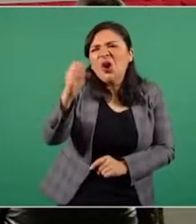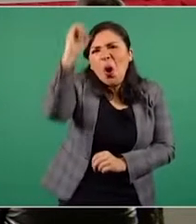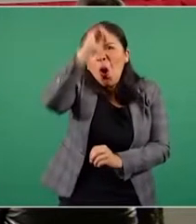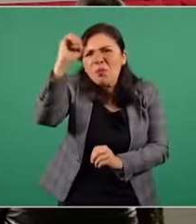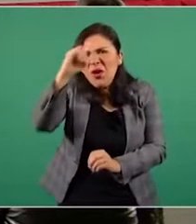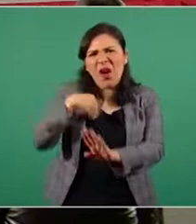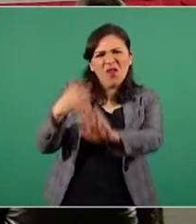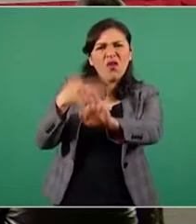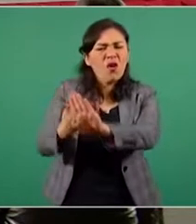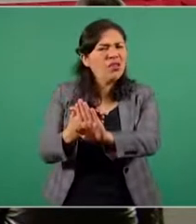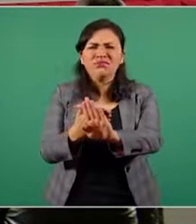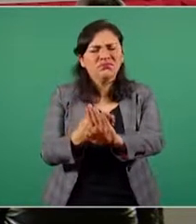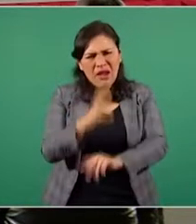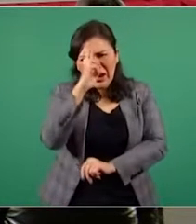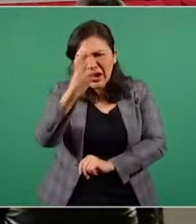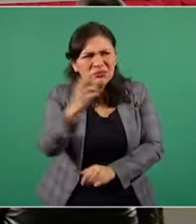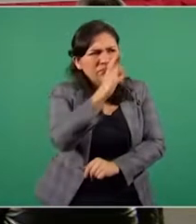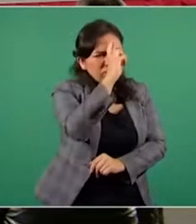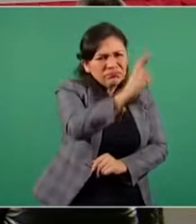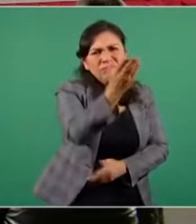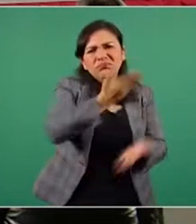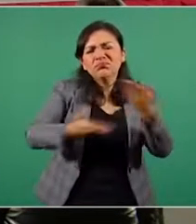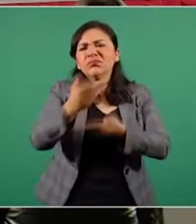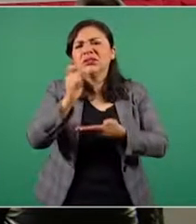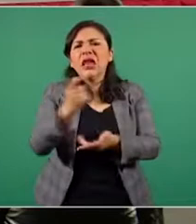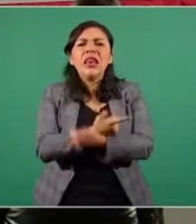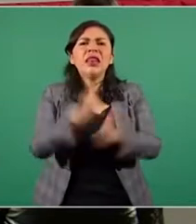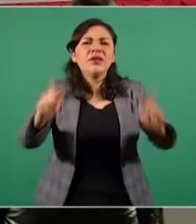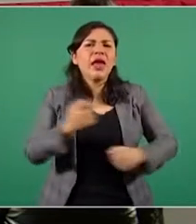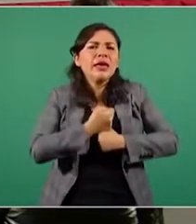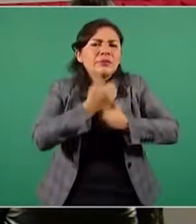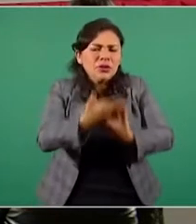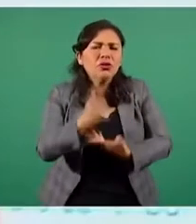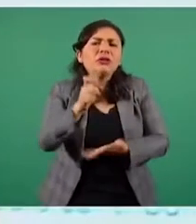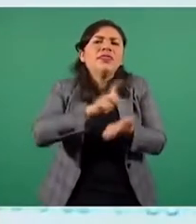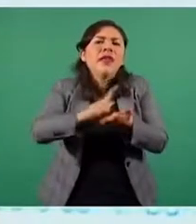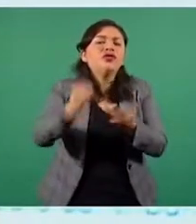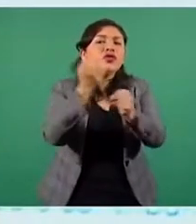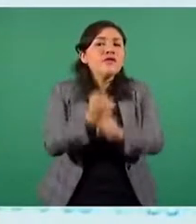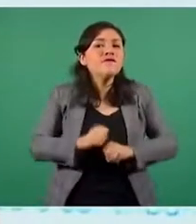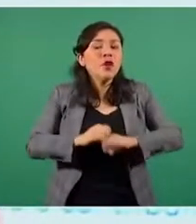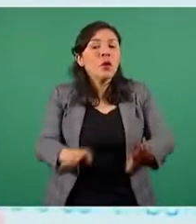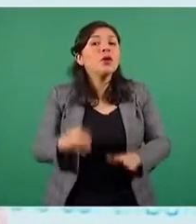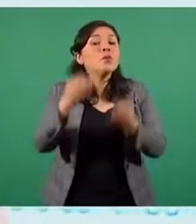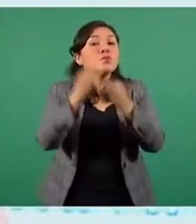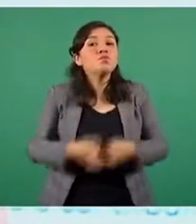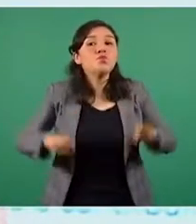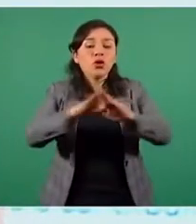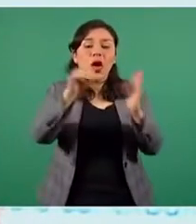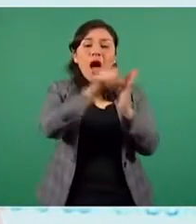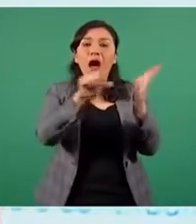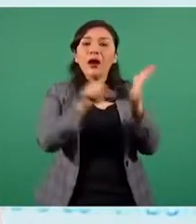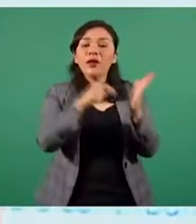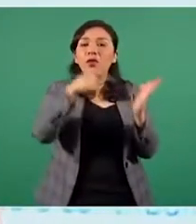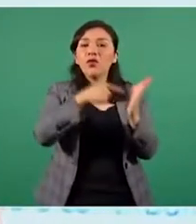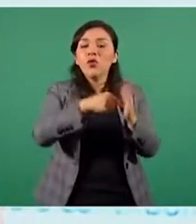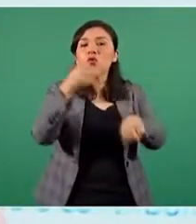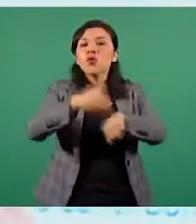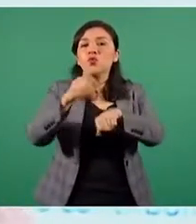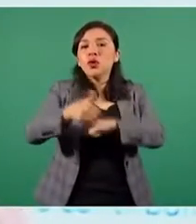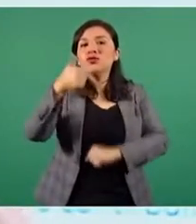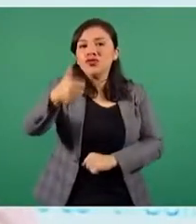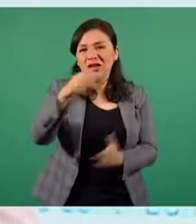aquí se respeta la libertad de expresión y el derecho a la información consagrados en el artículo 6 constitucional.